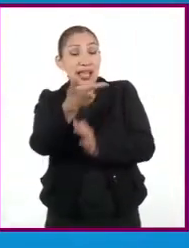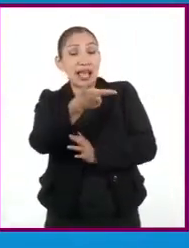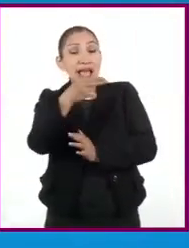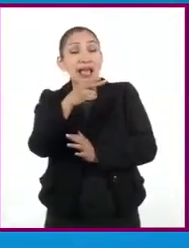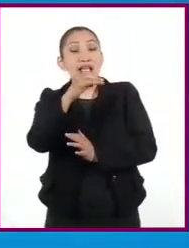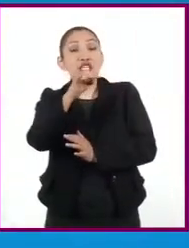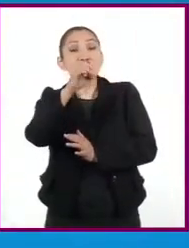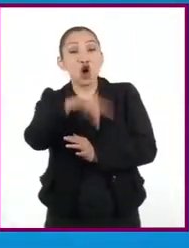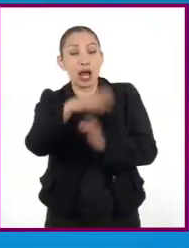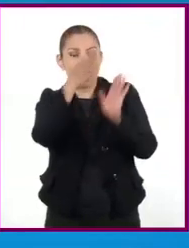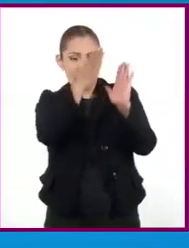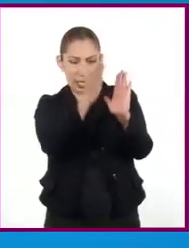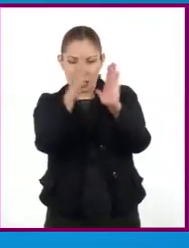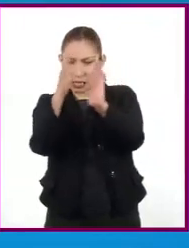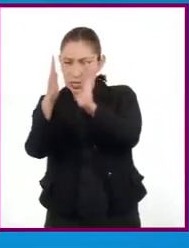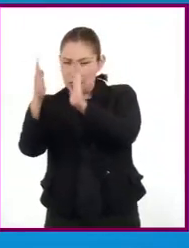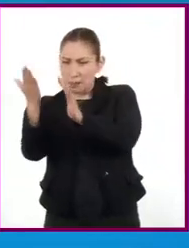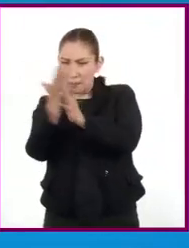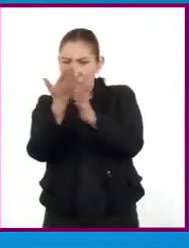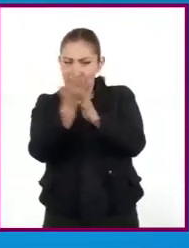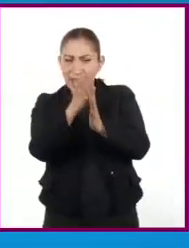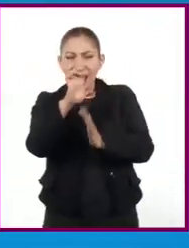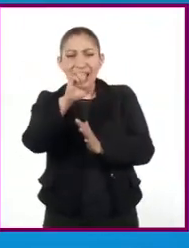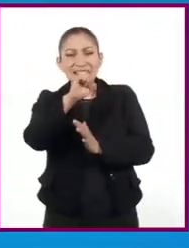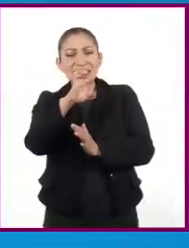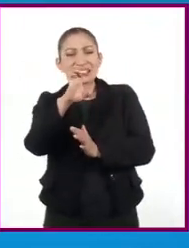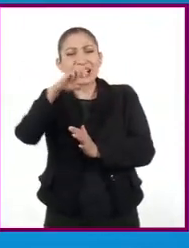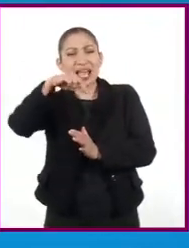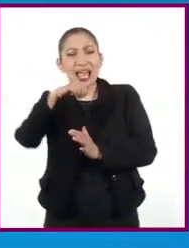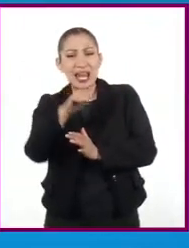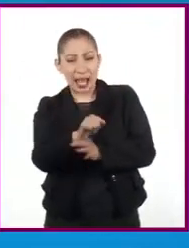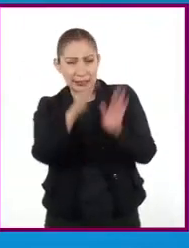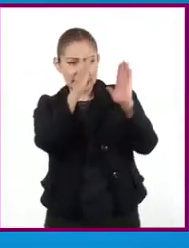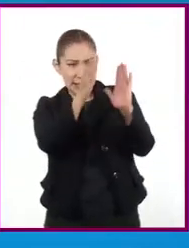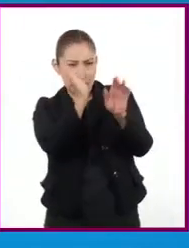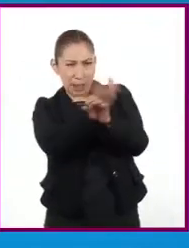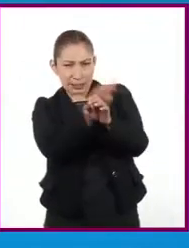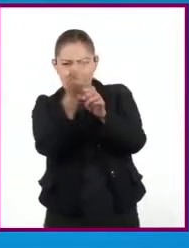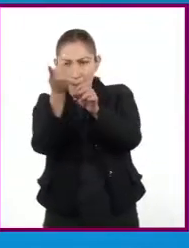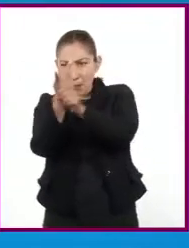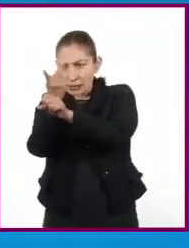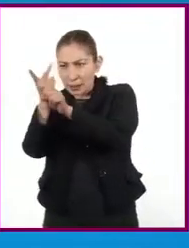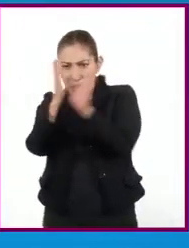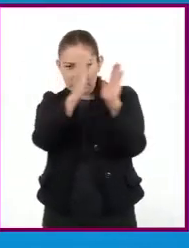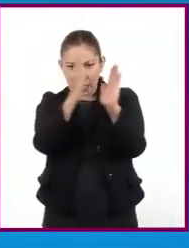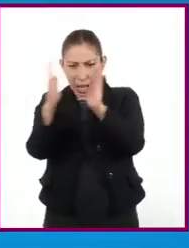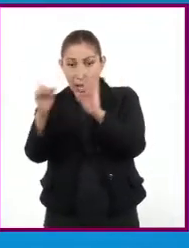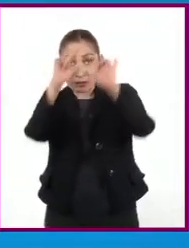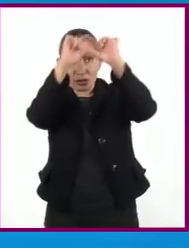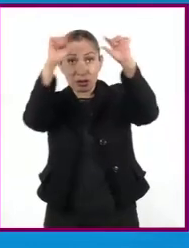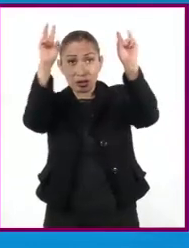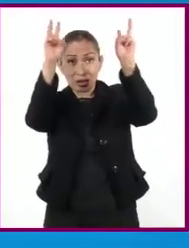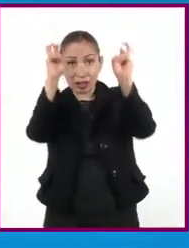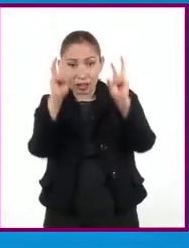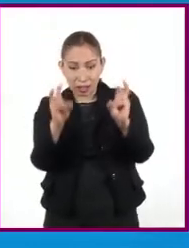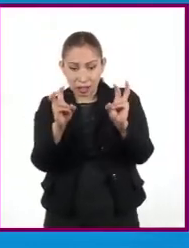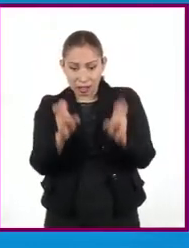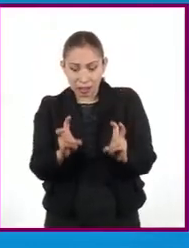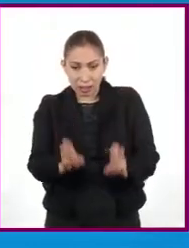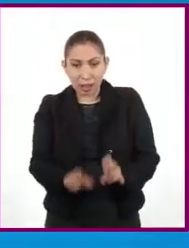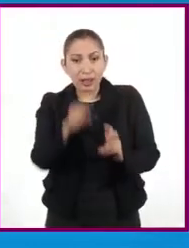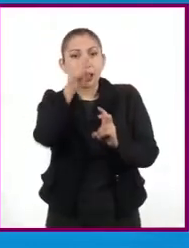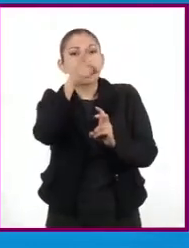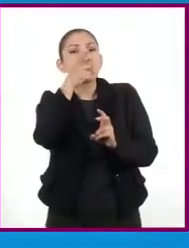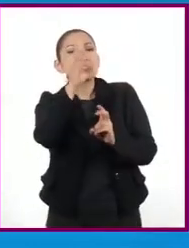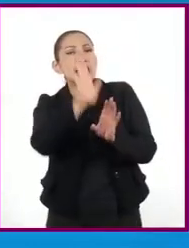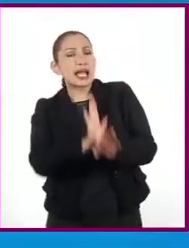Aquí se divide en escenas lo relatado en el tratamiento. Al dividir en escenas es importante que le pongas un encabezado. Esto es,